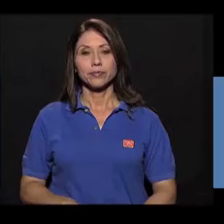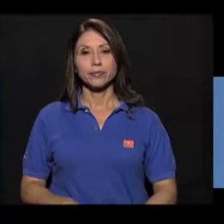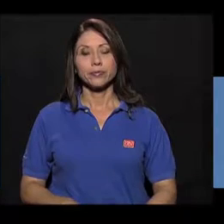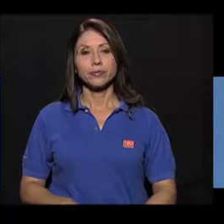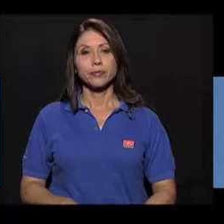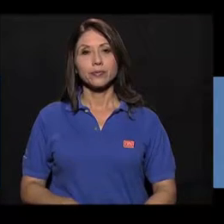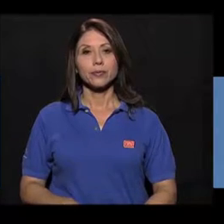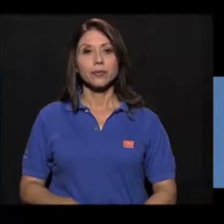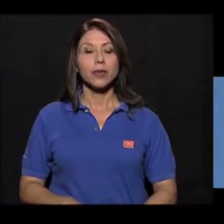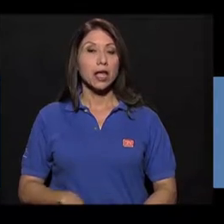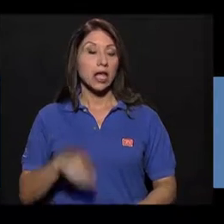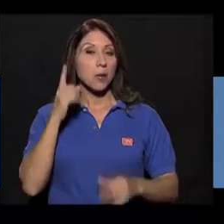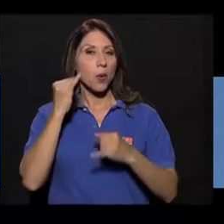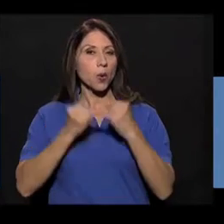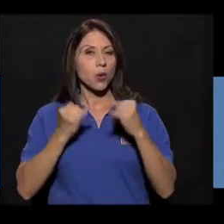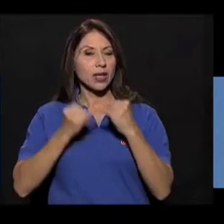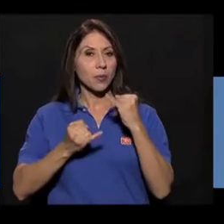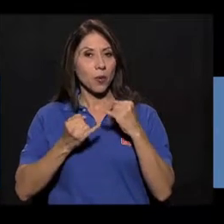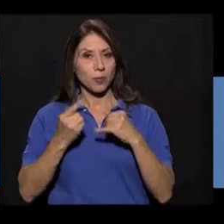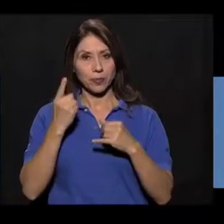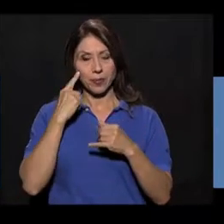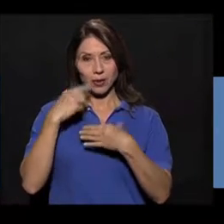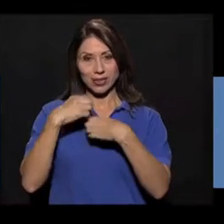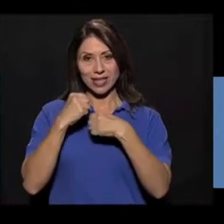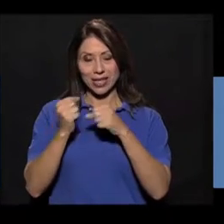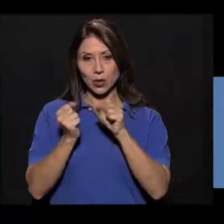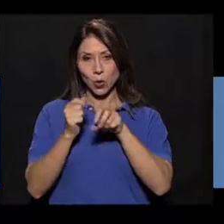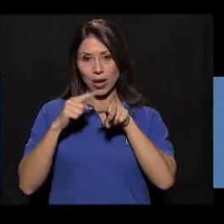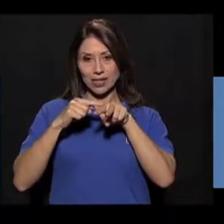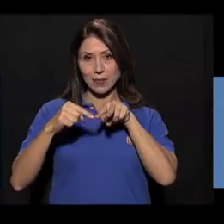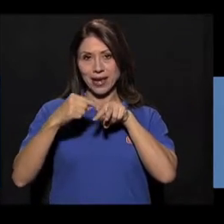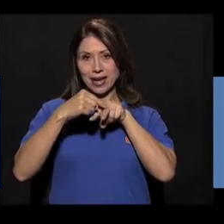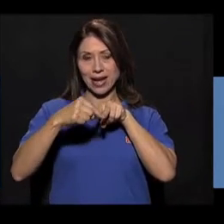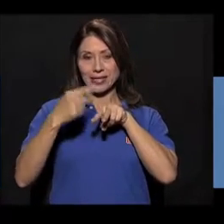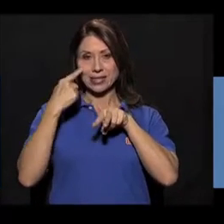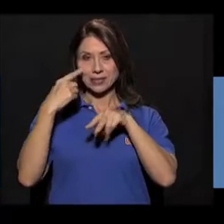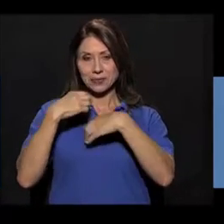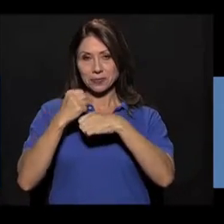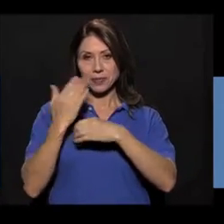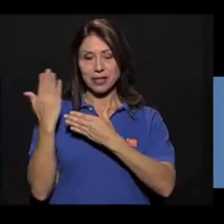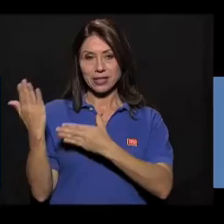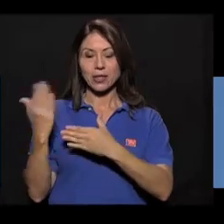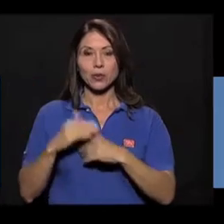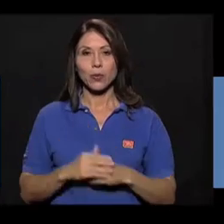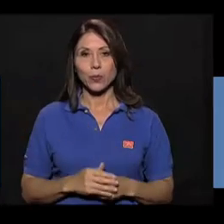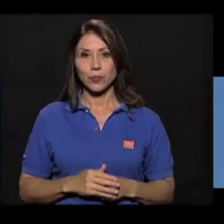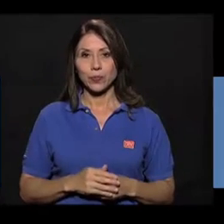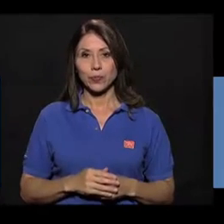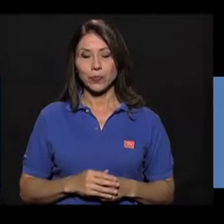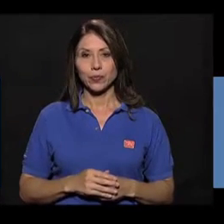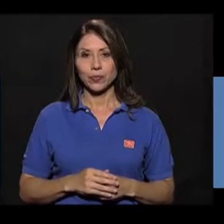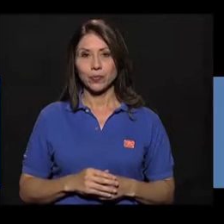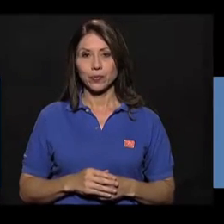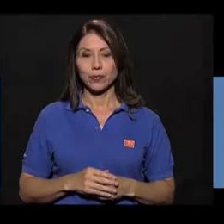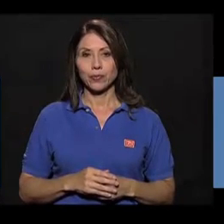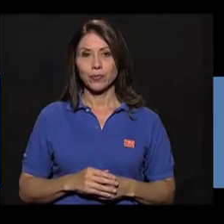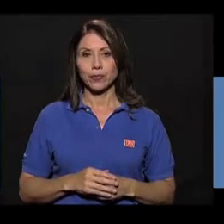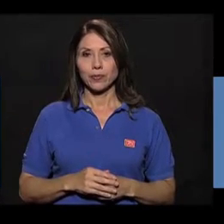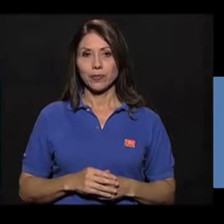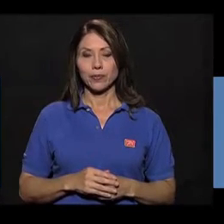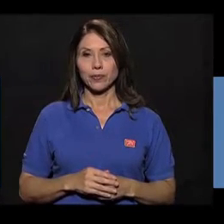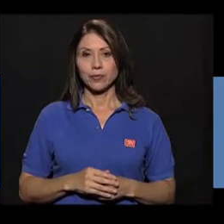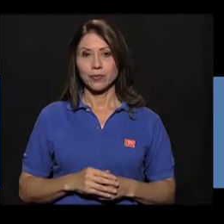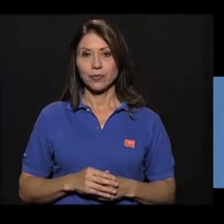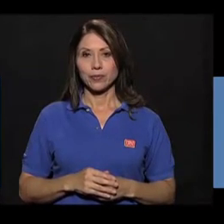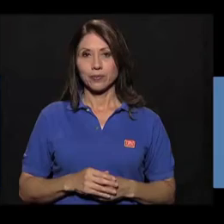y por último podemos estirar piernas y hacer alternado, tocando brazos.